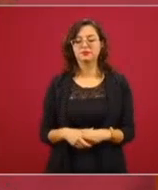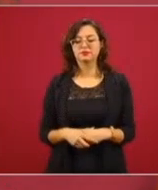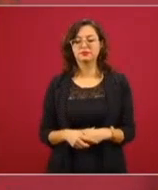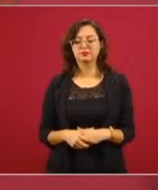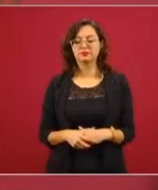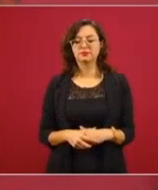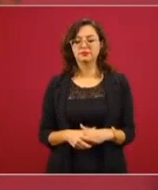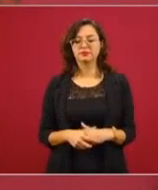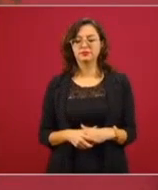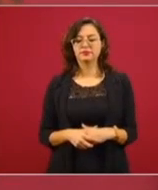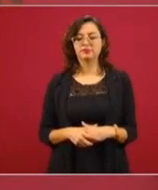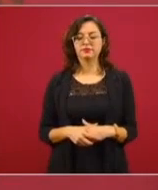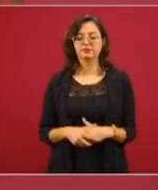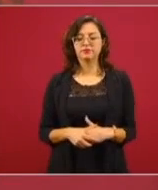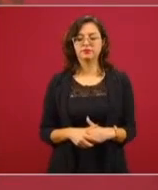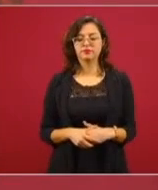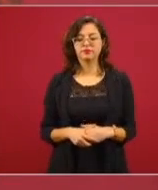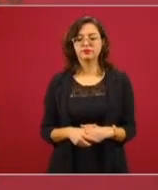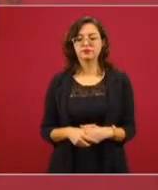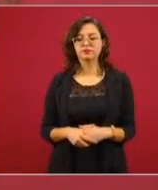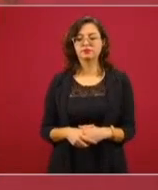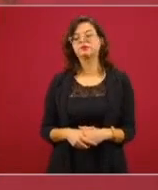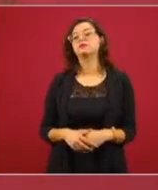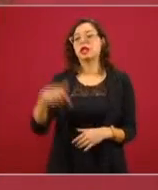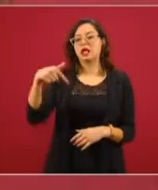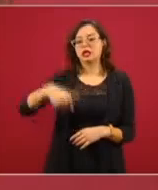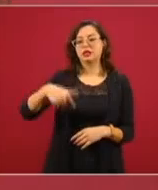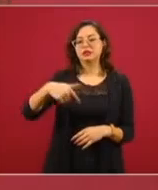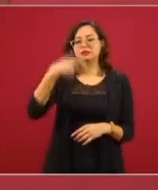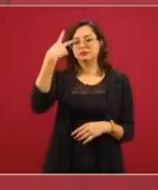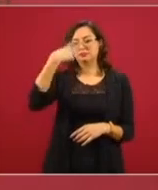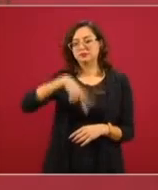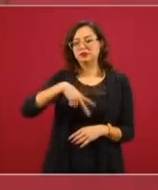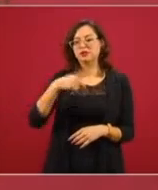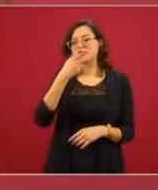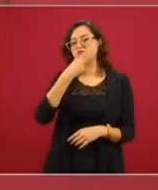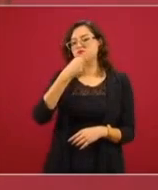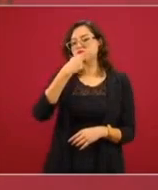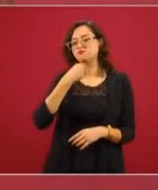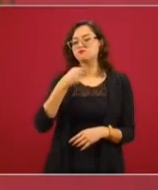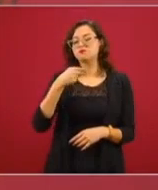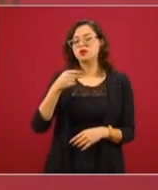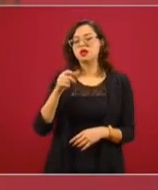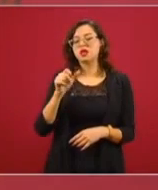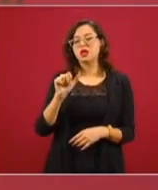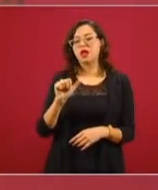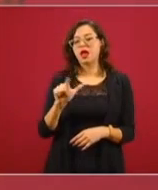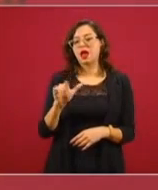el fiscal Gertz Manero, Alejandro Gertz Manero,